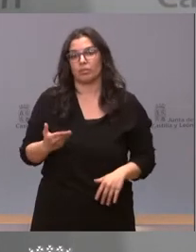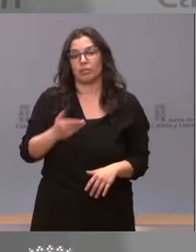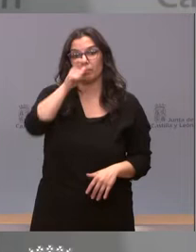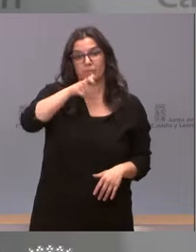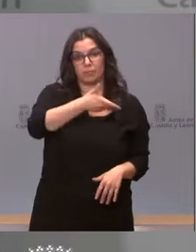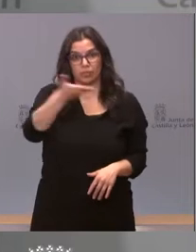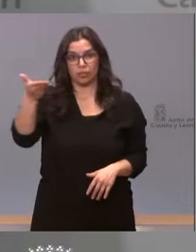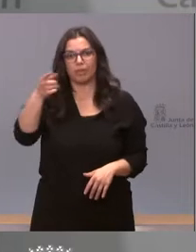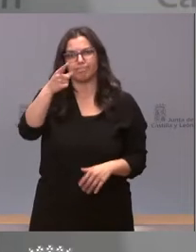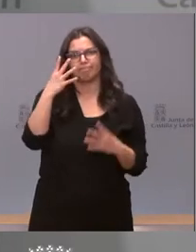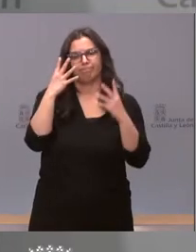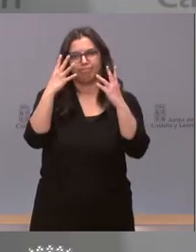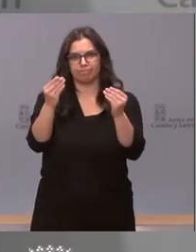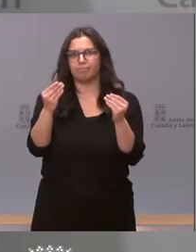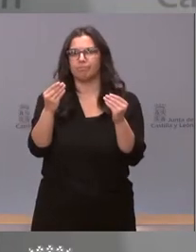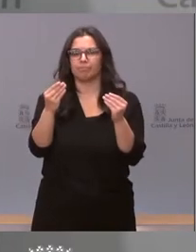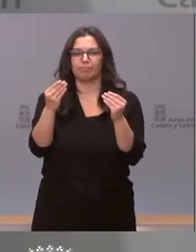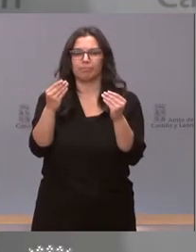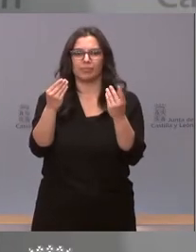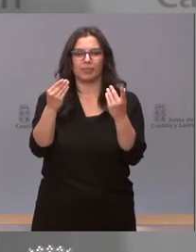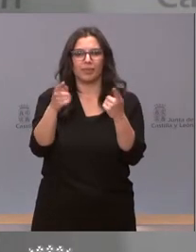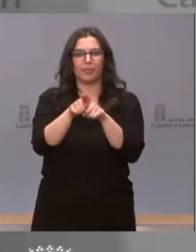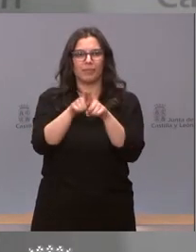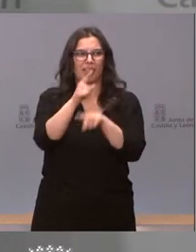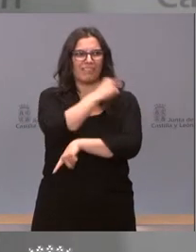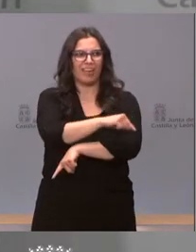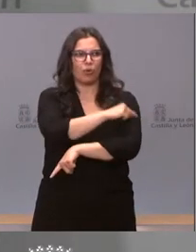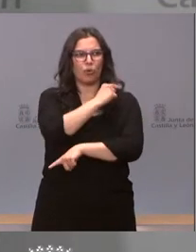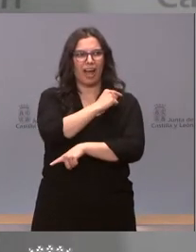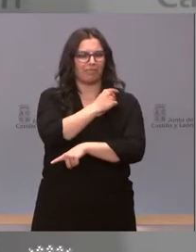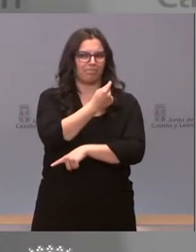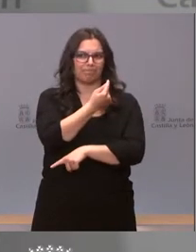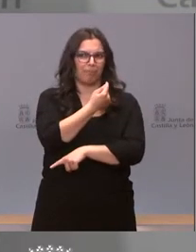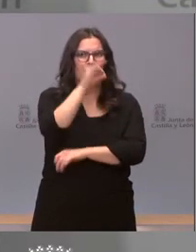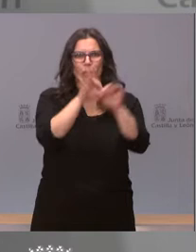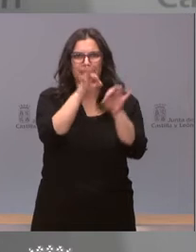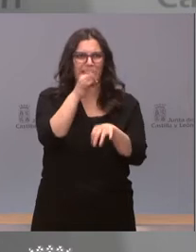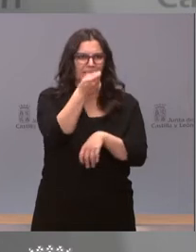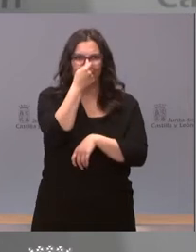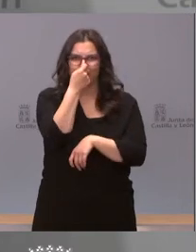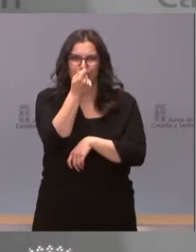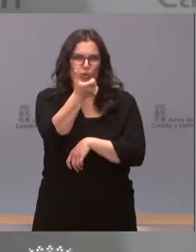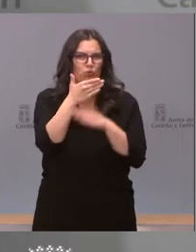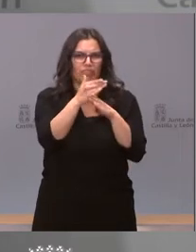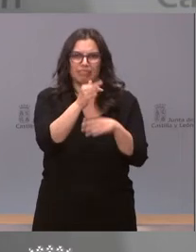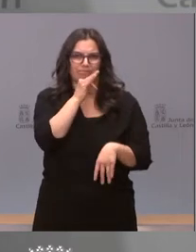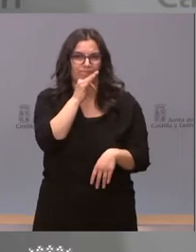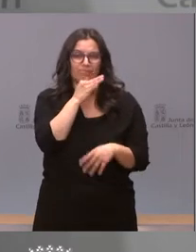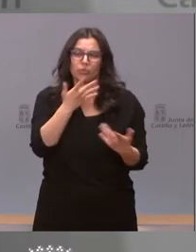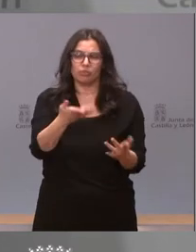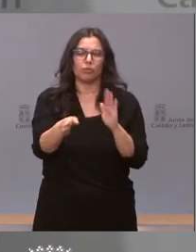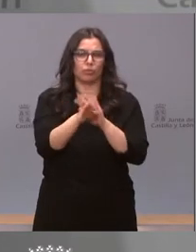comprendan que aún no tenemos un porcentaje de vacunación suficiente y que es preciso extremar